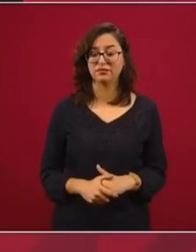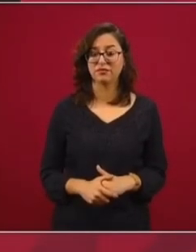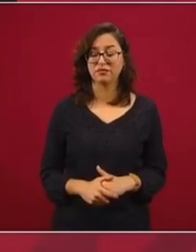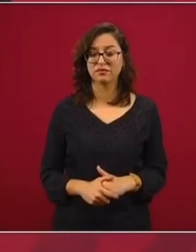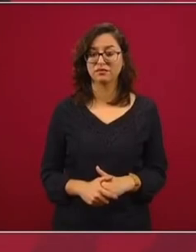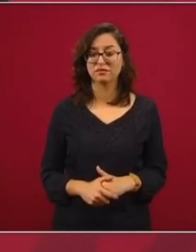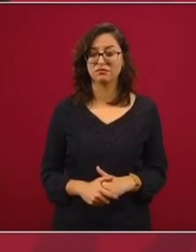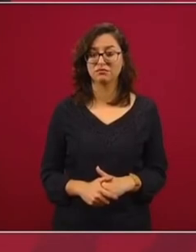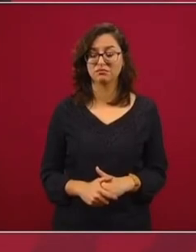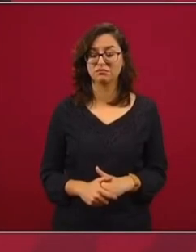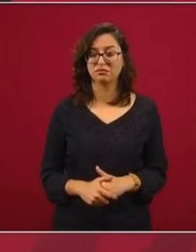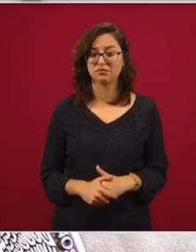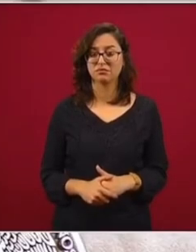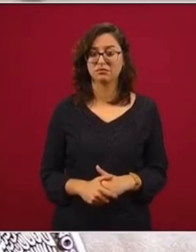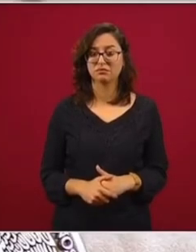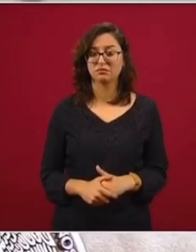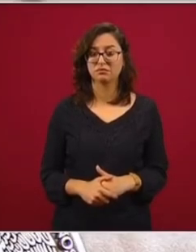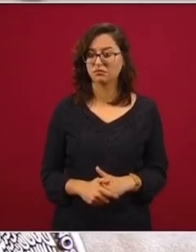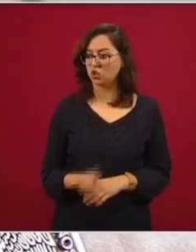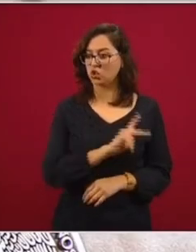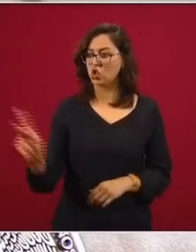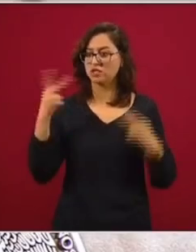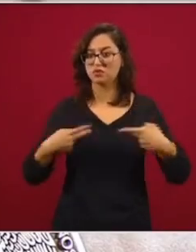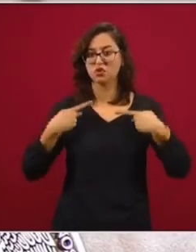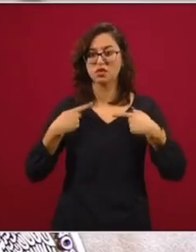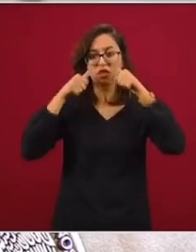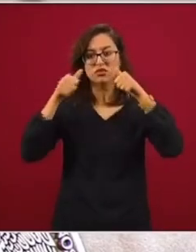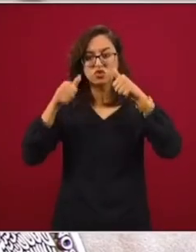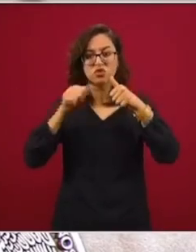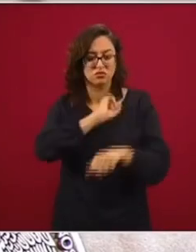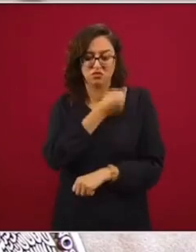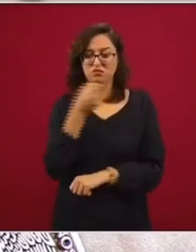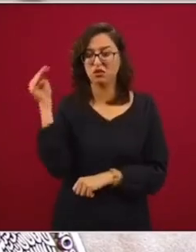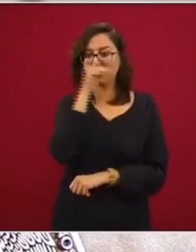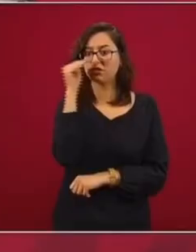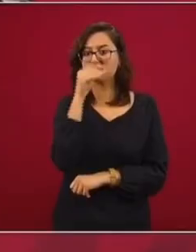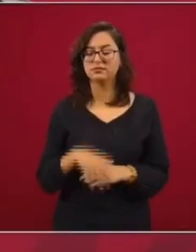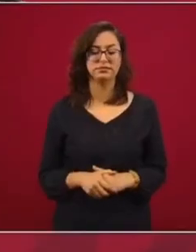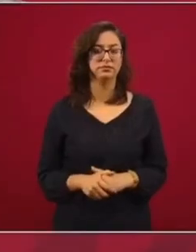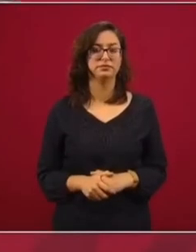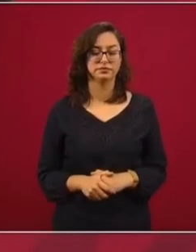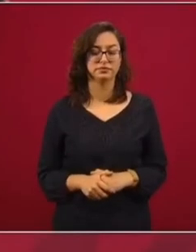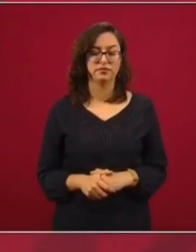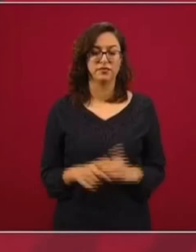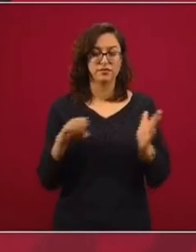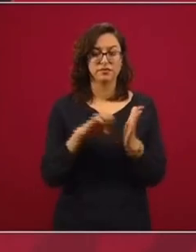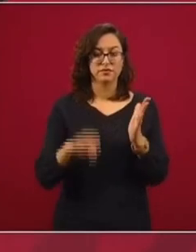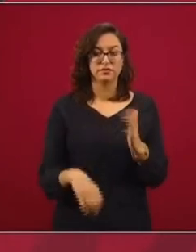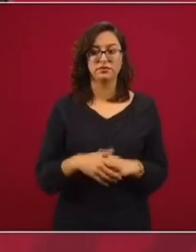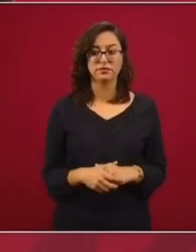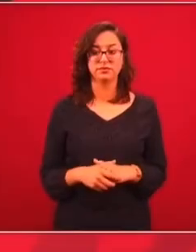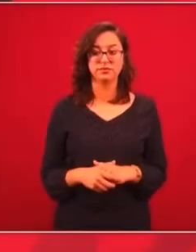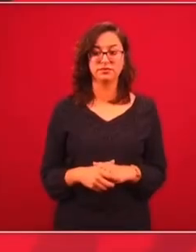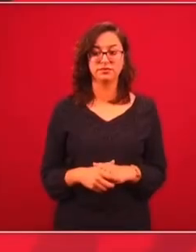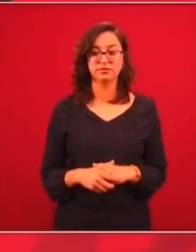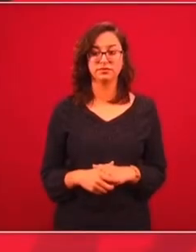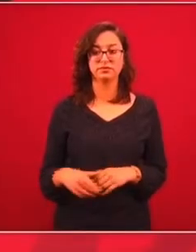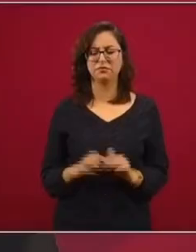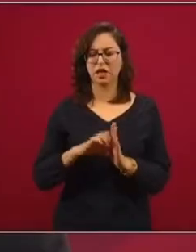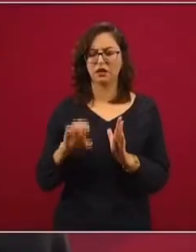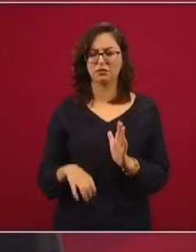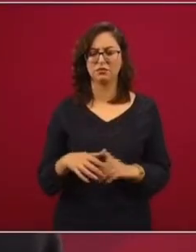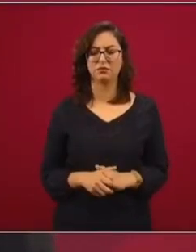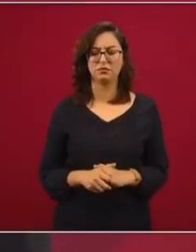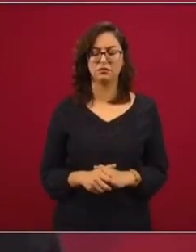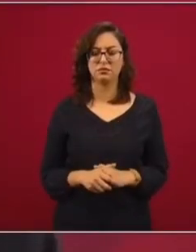está ya establecida la gratuidad en la atención médica. Para poner un ejemplo, y esto incluye a mujeres y a